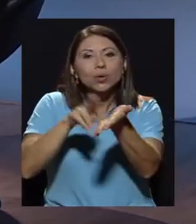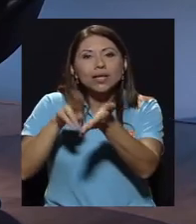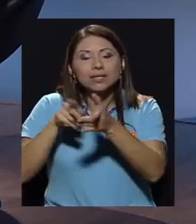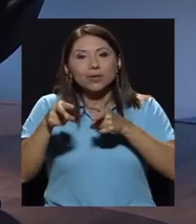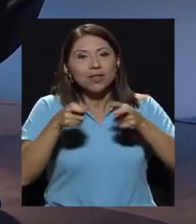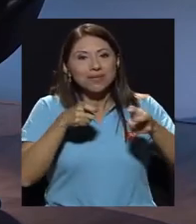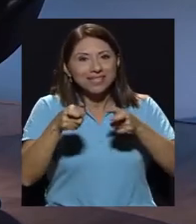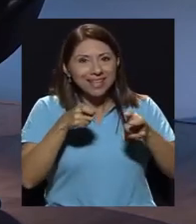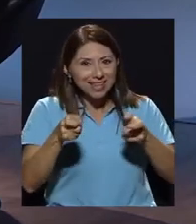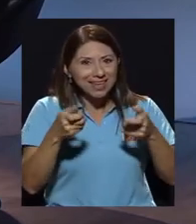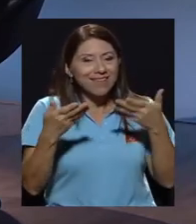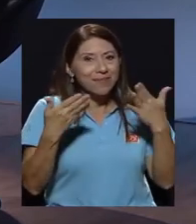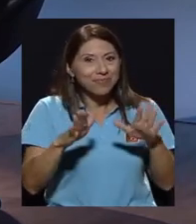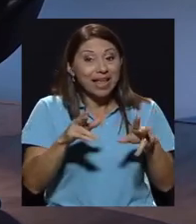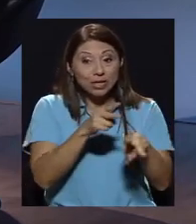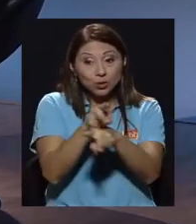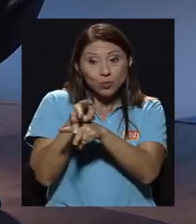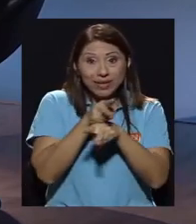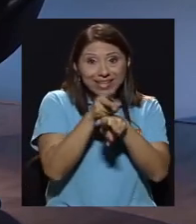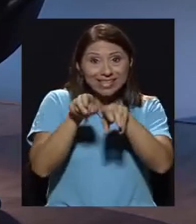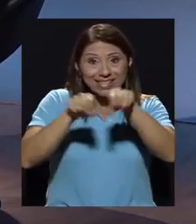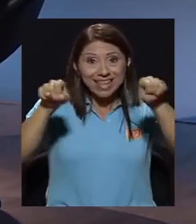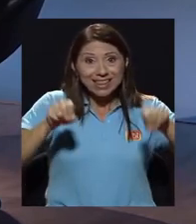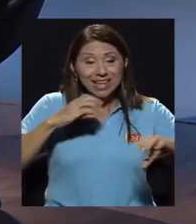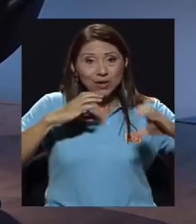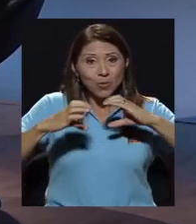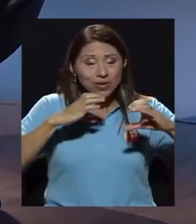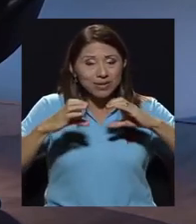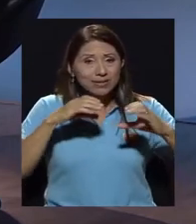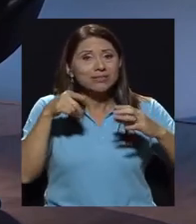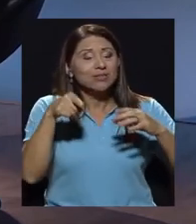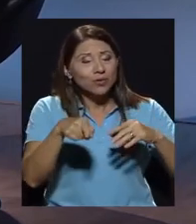administrativa la Superintendente de Telecomunicaciones